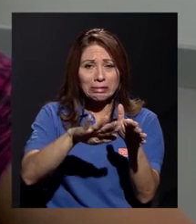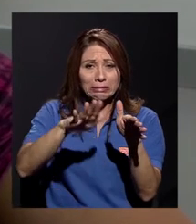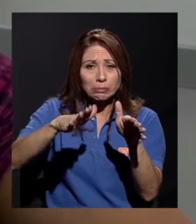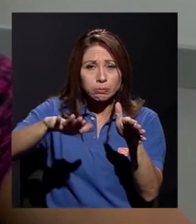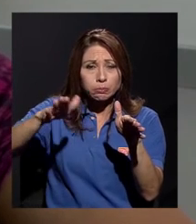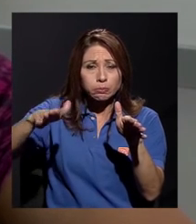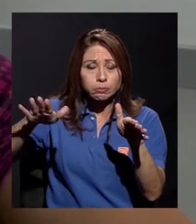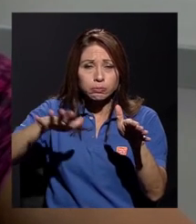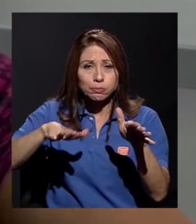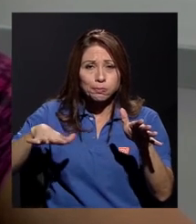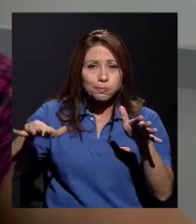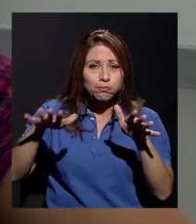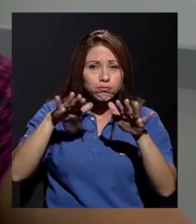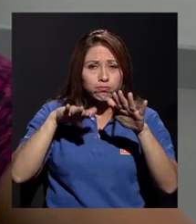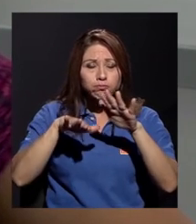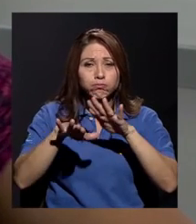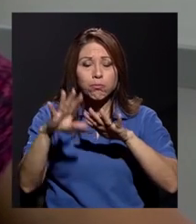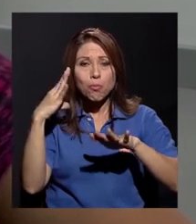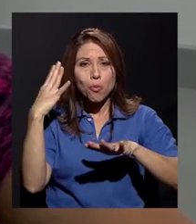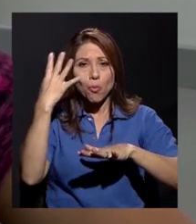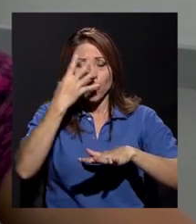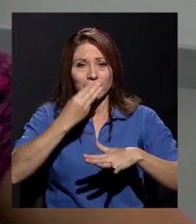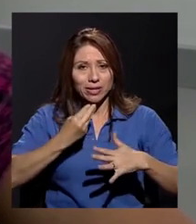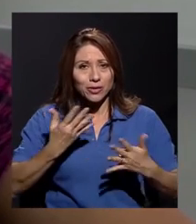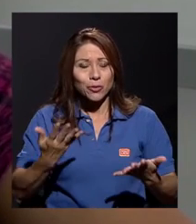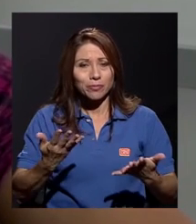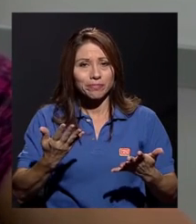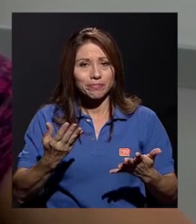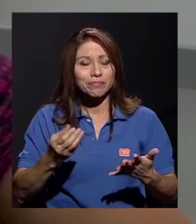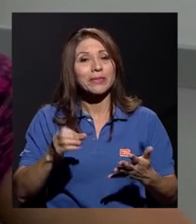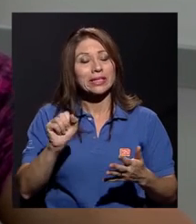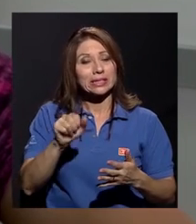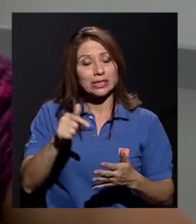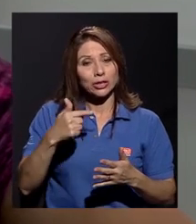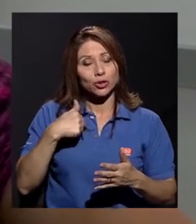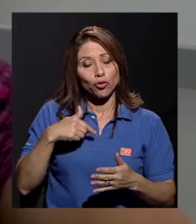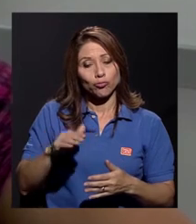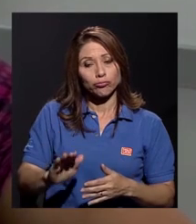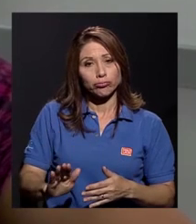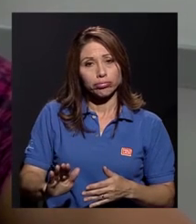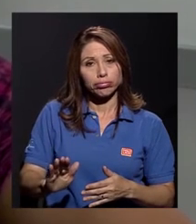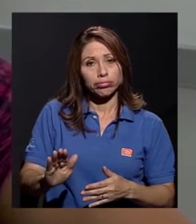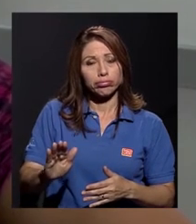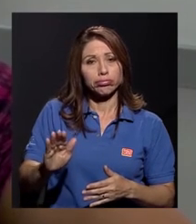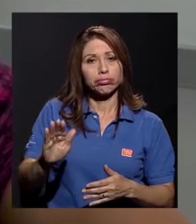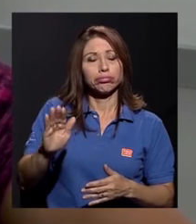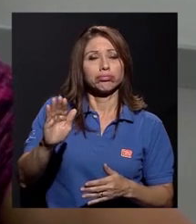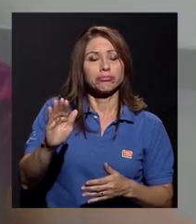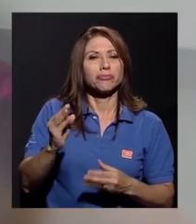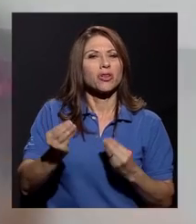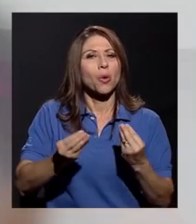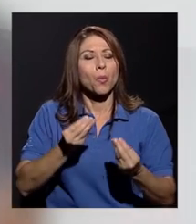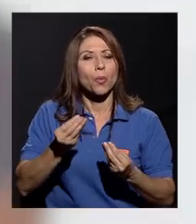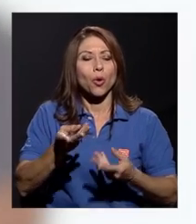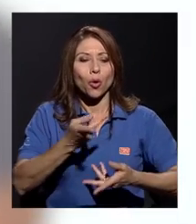muy bonito, sí, yo me crié cogiendo café. Hace unos